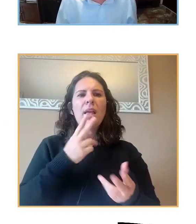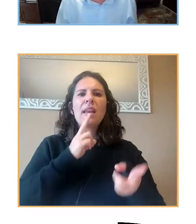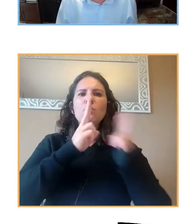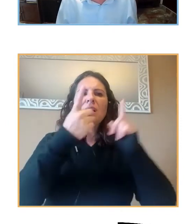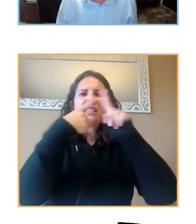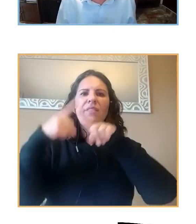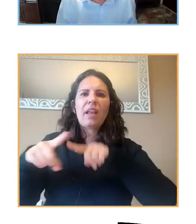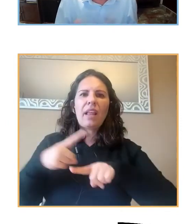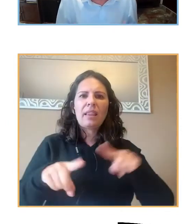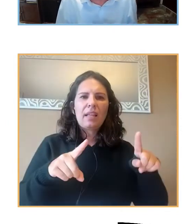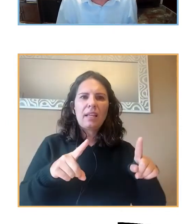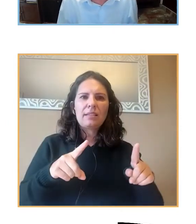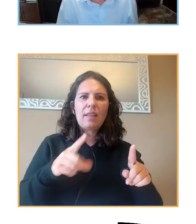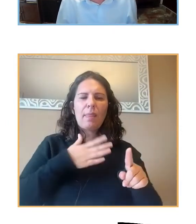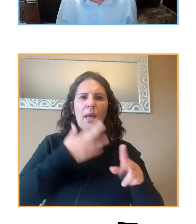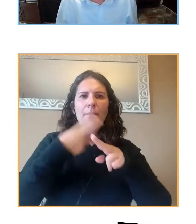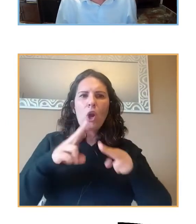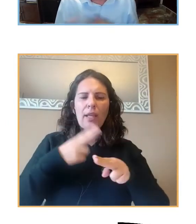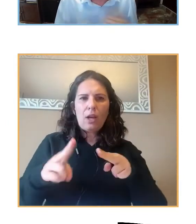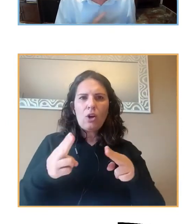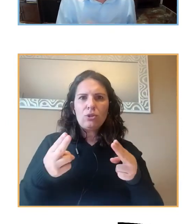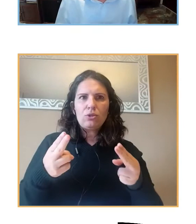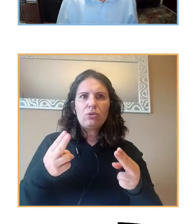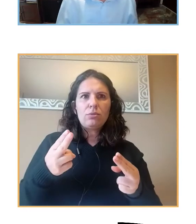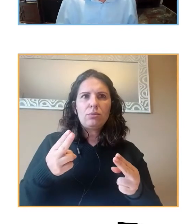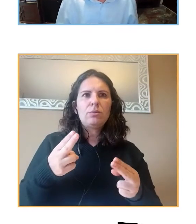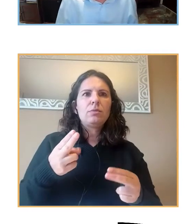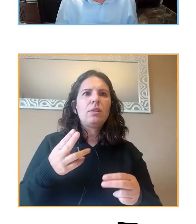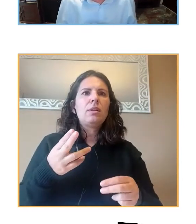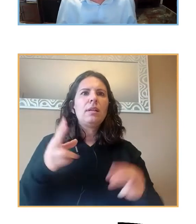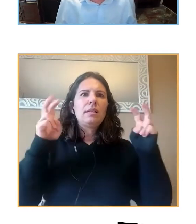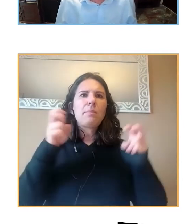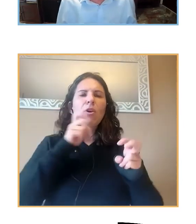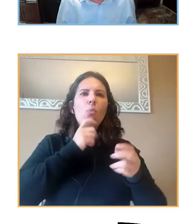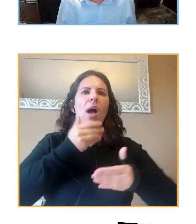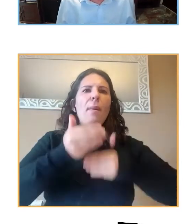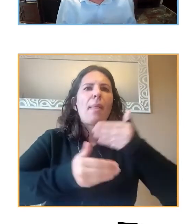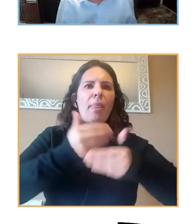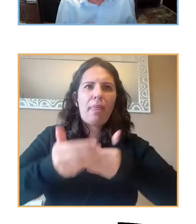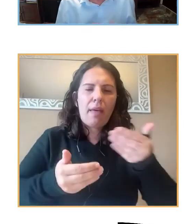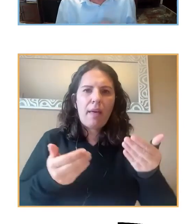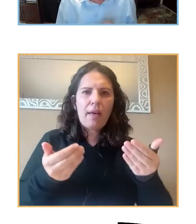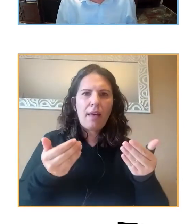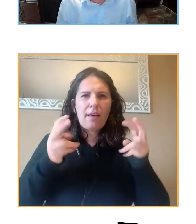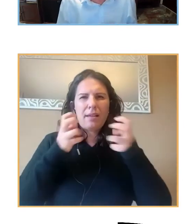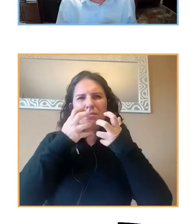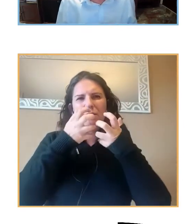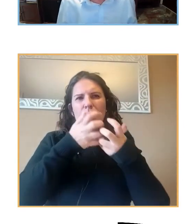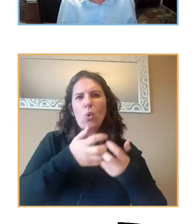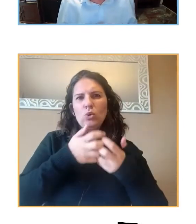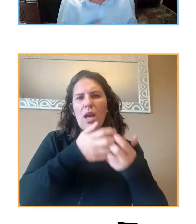los políticos principalmente sobre cómo ir avanzando en la lucha, podríamos decir,